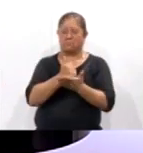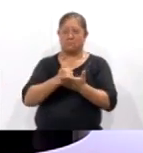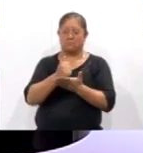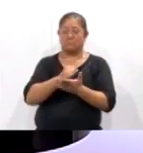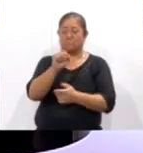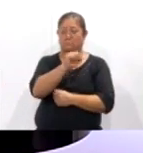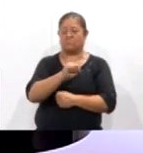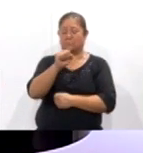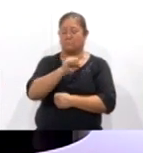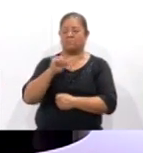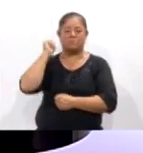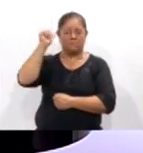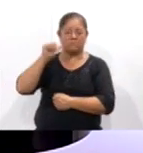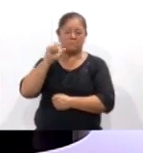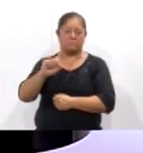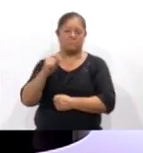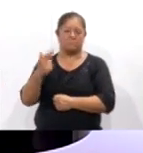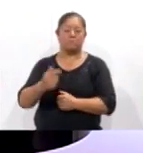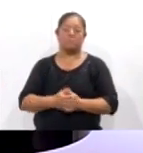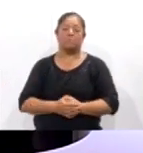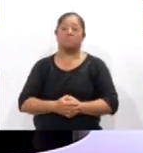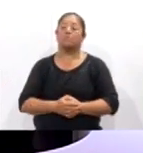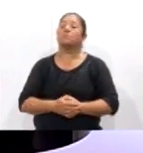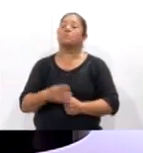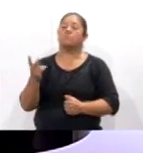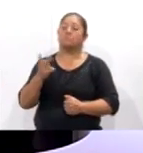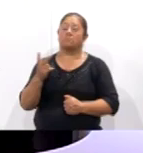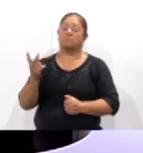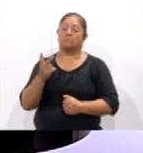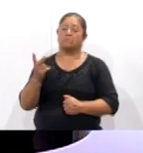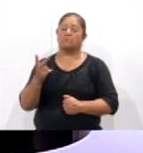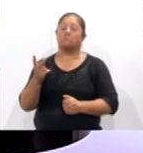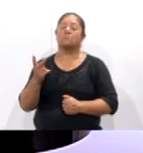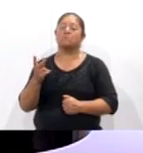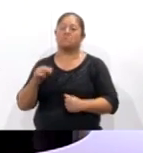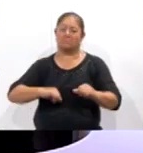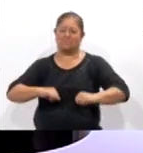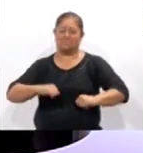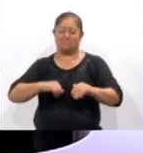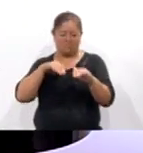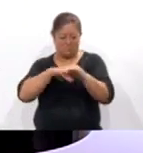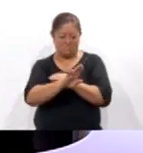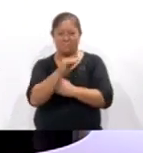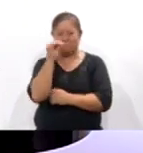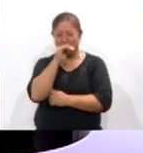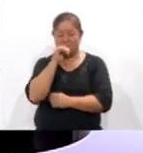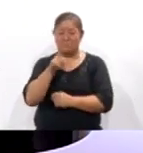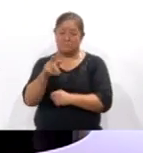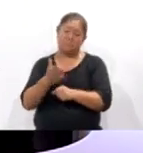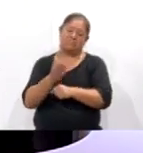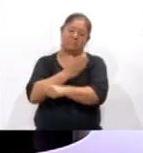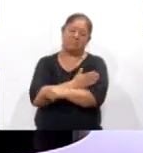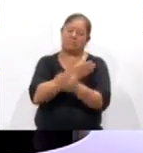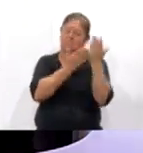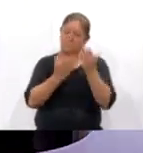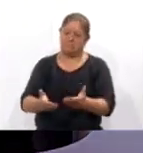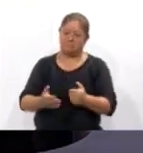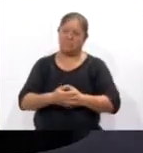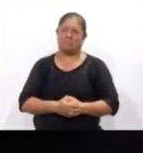de abril. Ambos eventos con entrada completamente gratuita. Así que hay que llegar con anticipación.